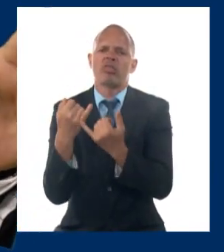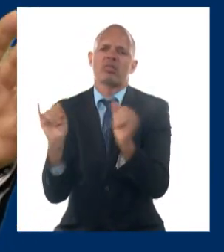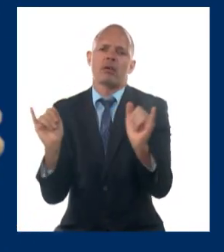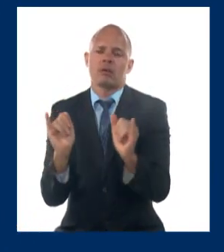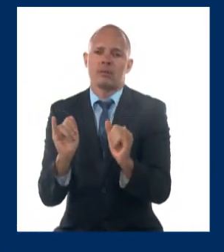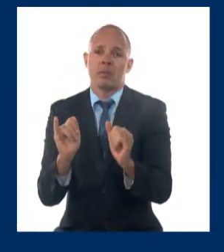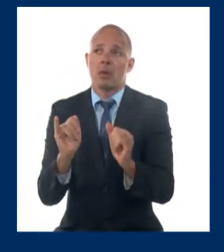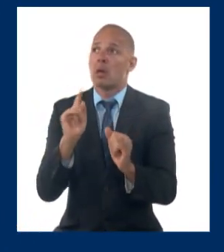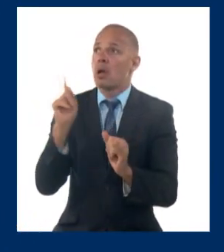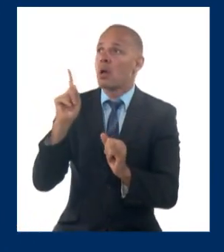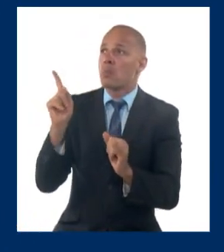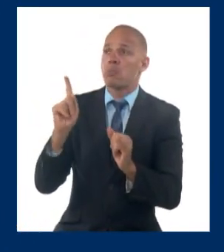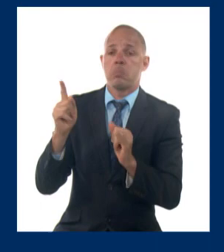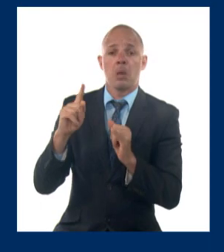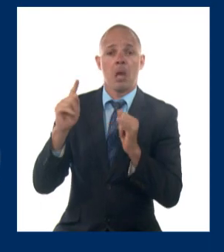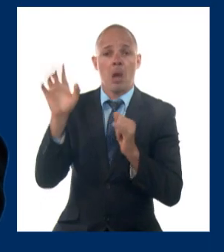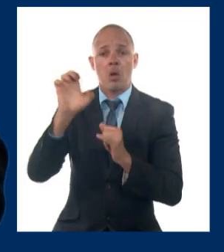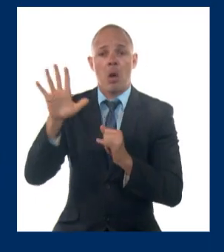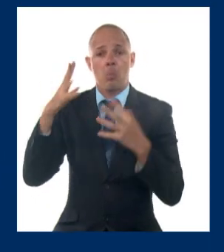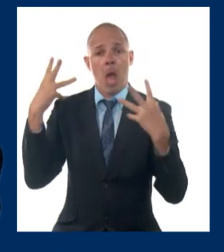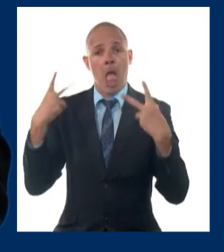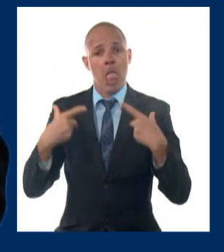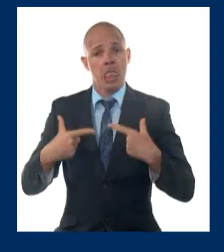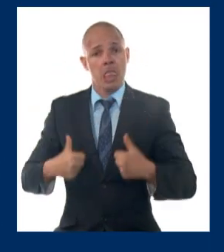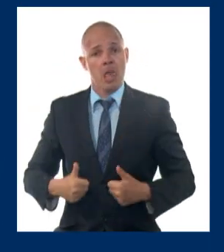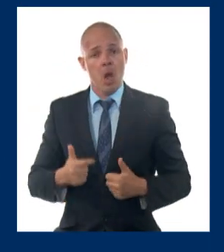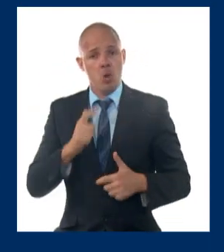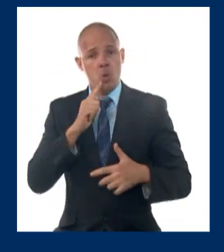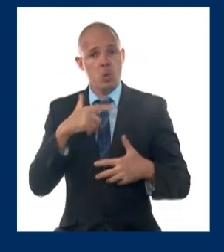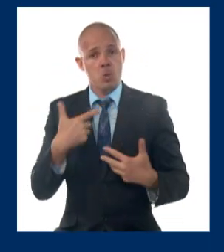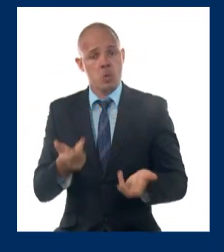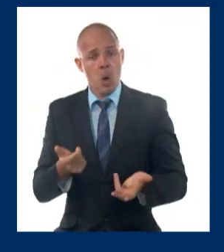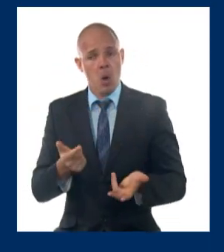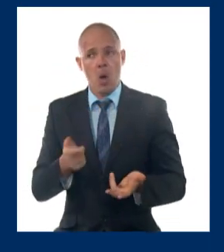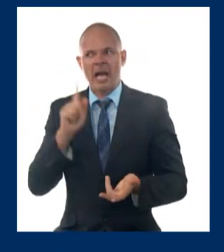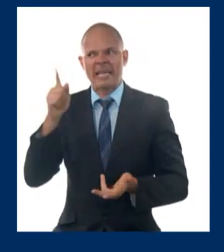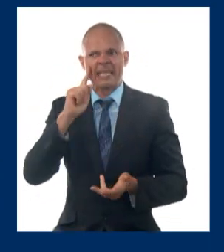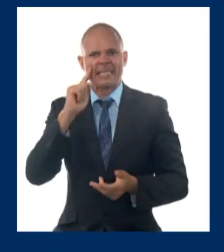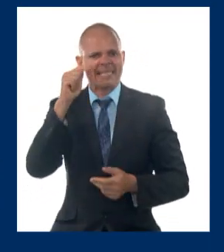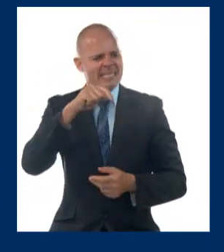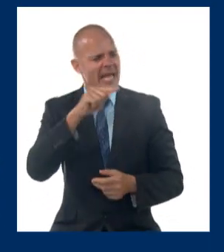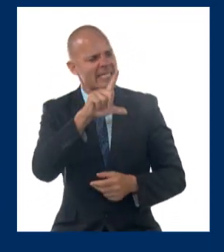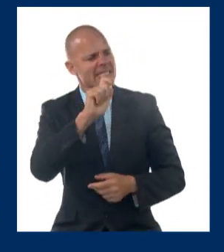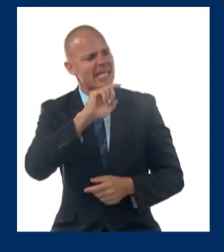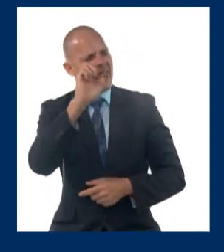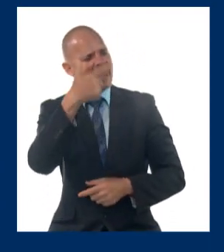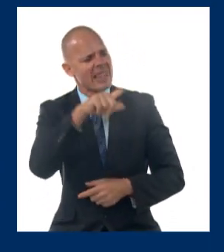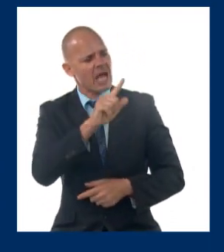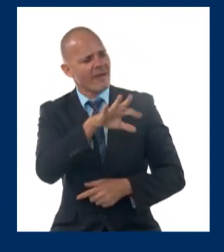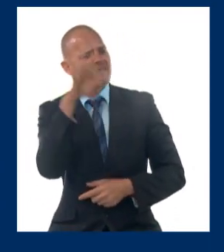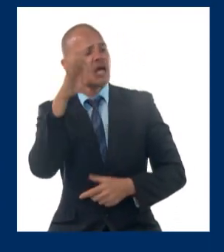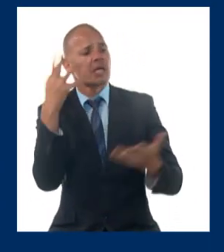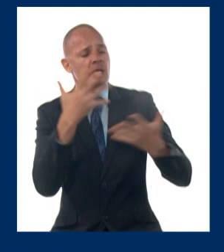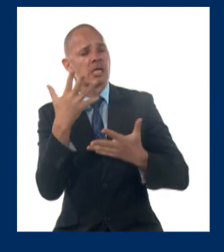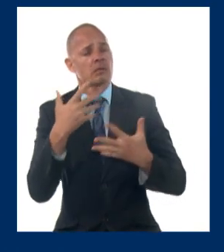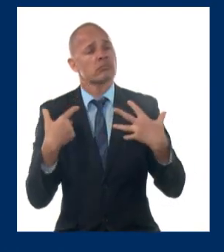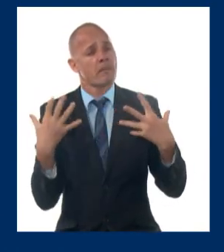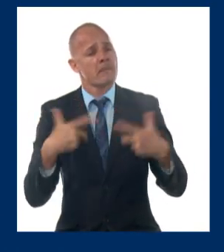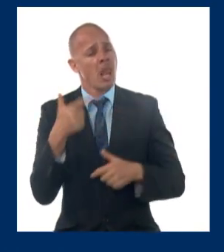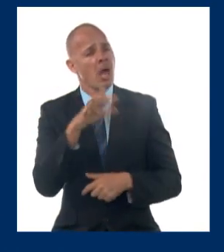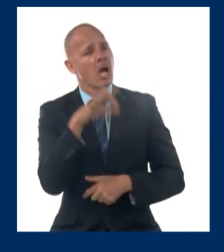por su cuenta incluso quiénes serán los representantes de nuestra región en esos eventos.